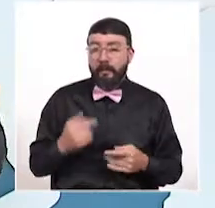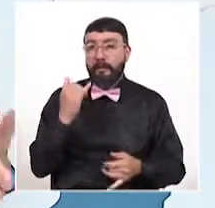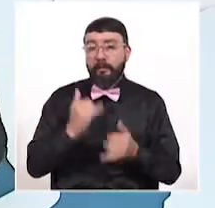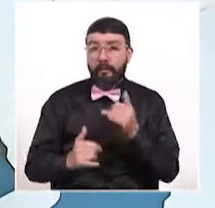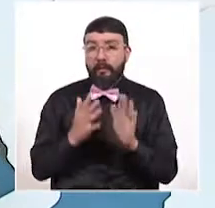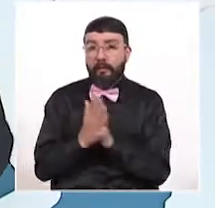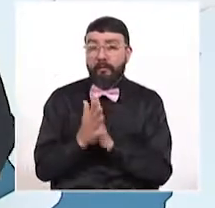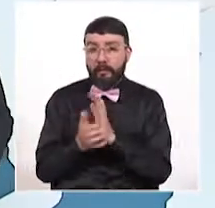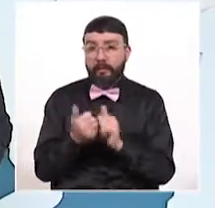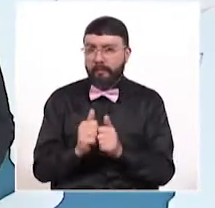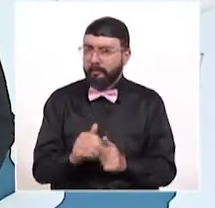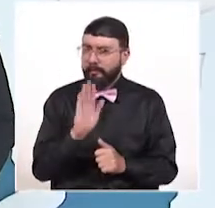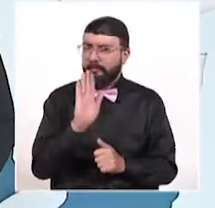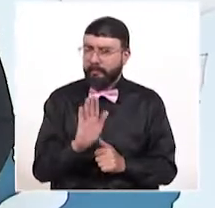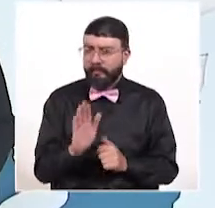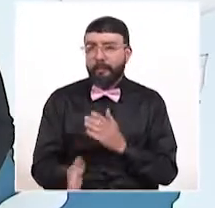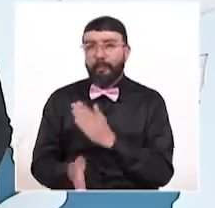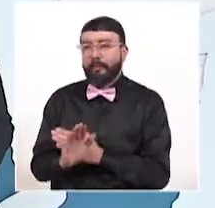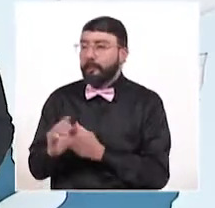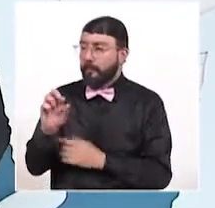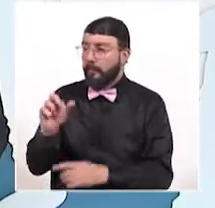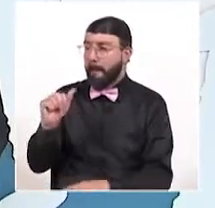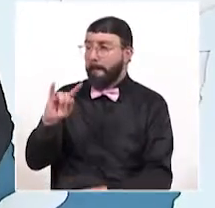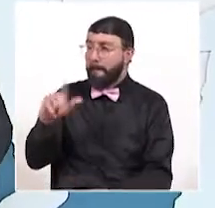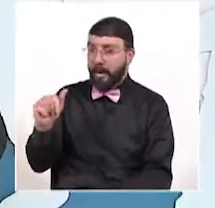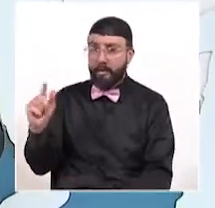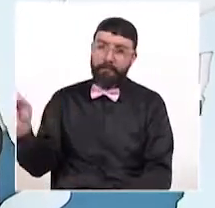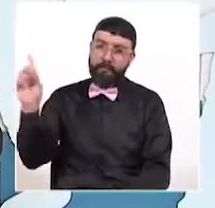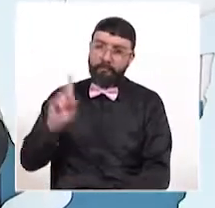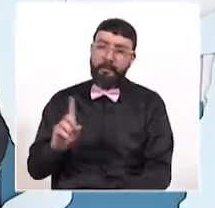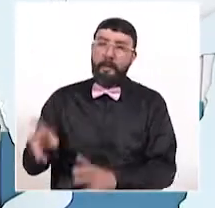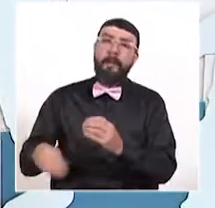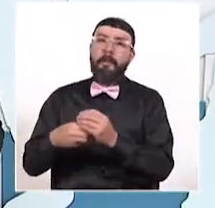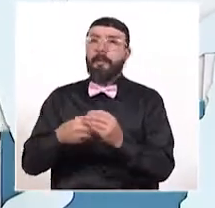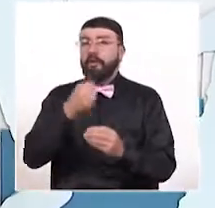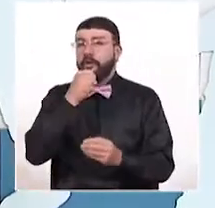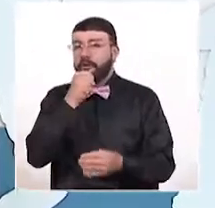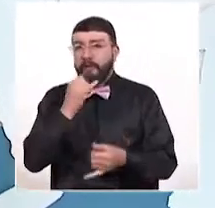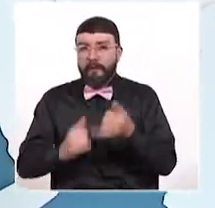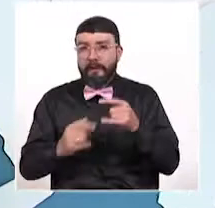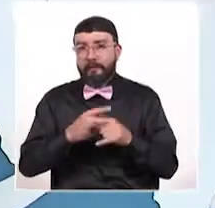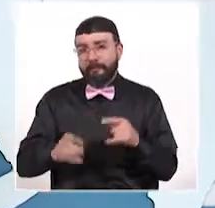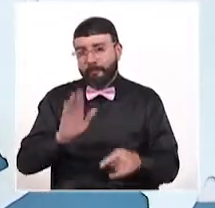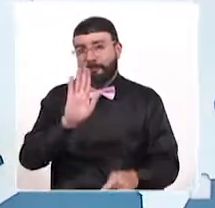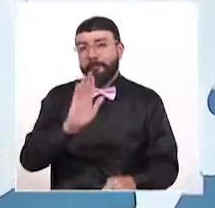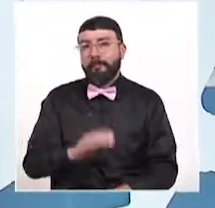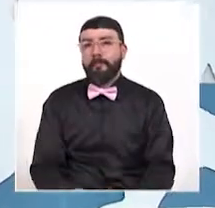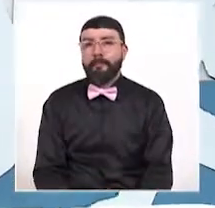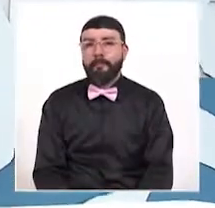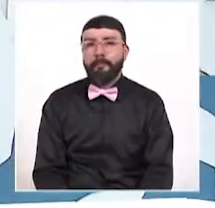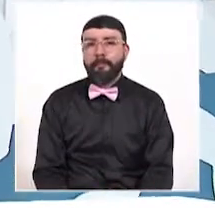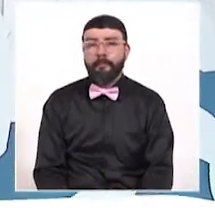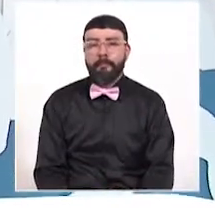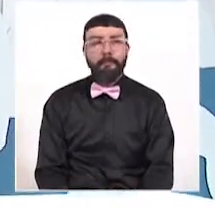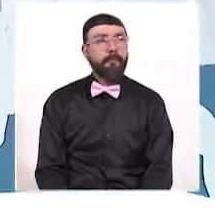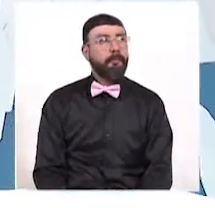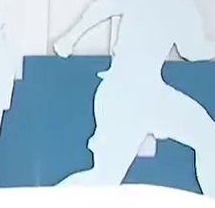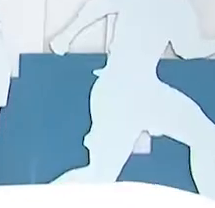deportiva. Vamos a una pausa, pero ya vuelve con ustedes Paula Bernal con más Telecafé Noticias en esta edición fin de semana. Una feliz tarde para todos.